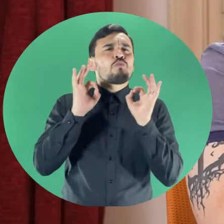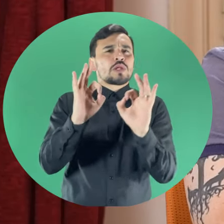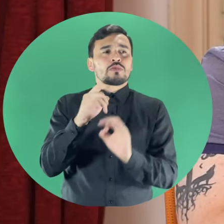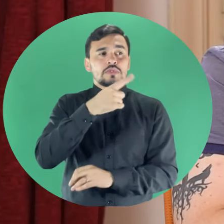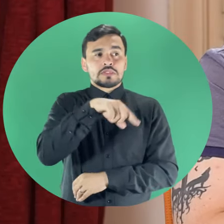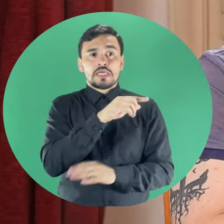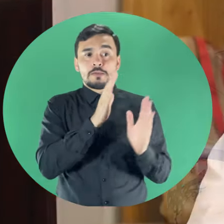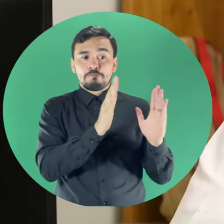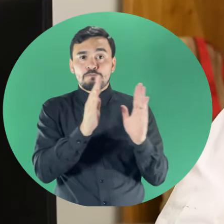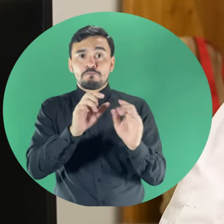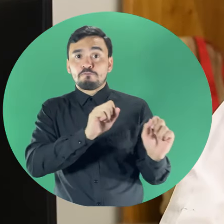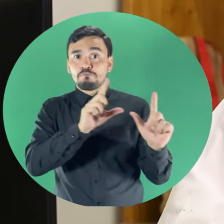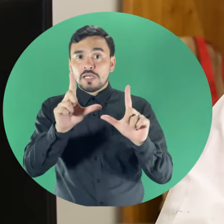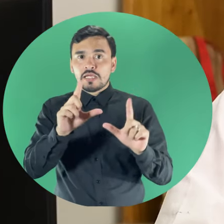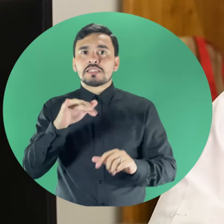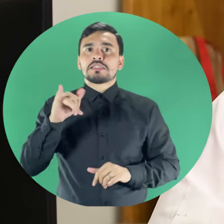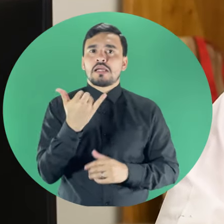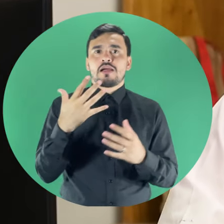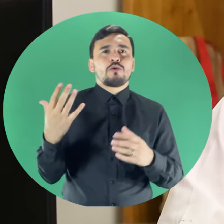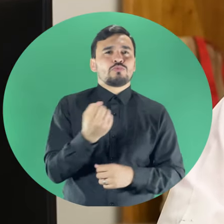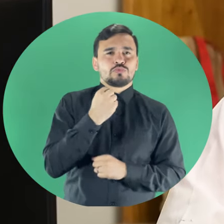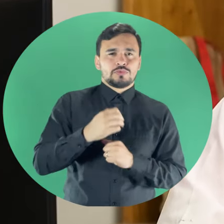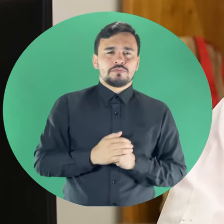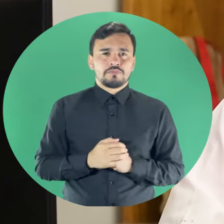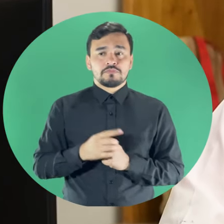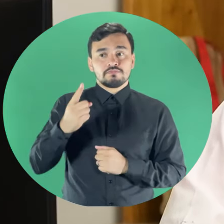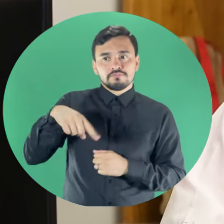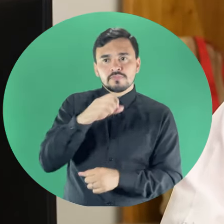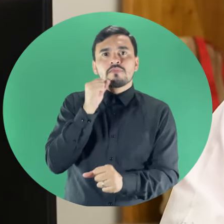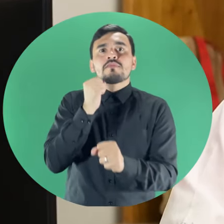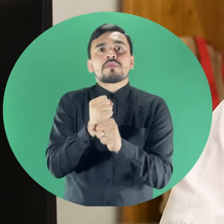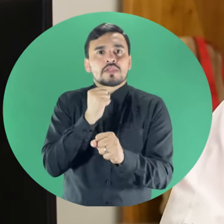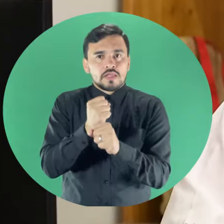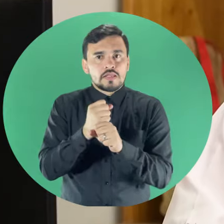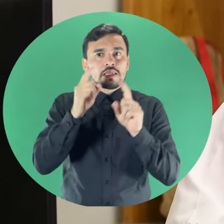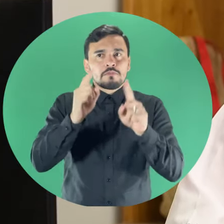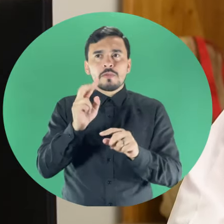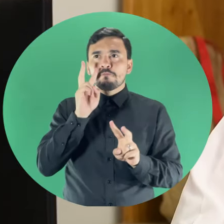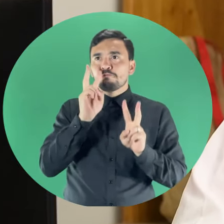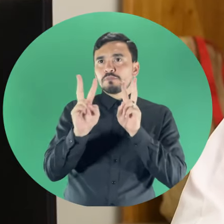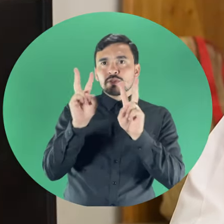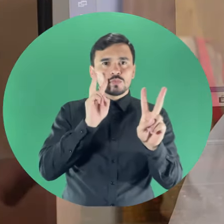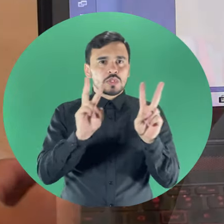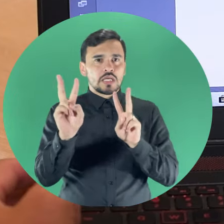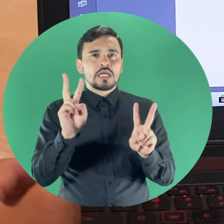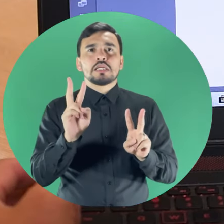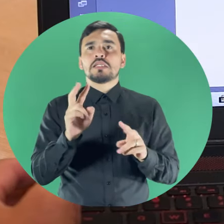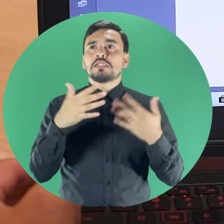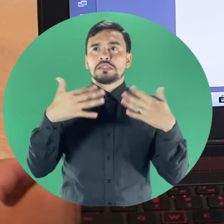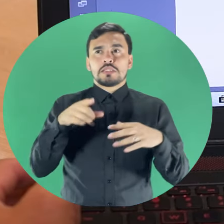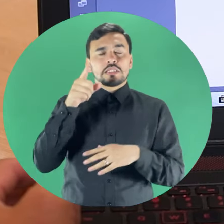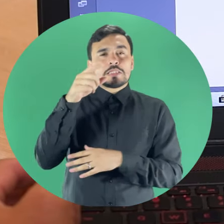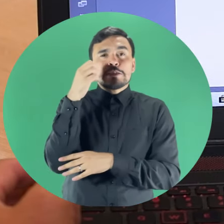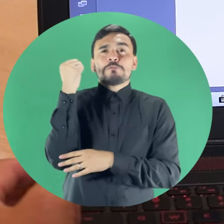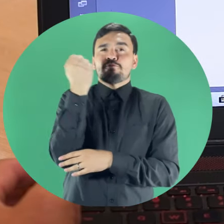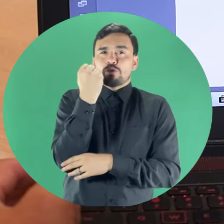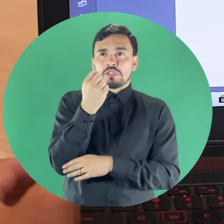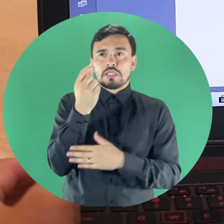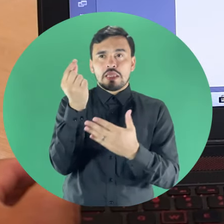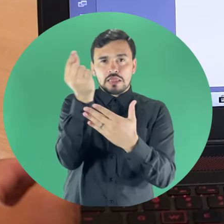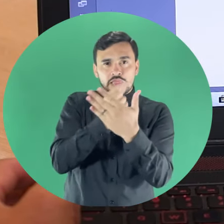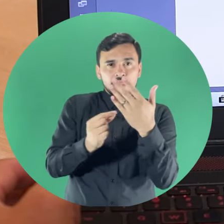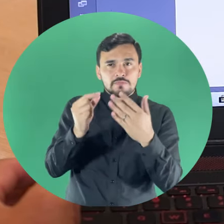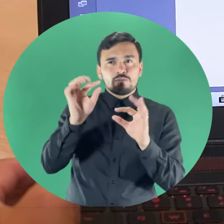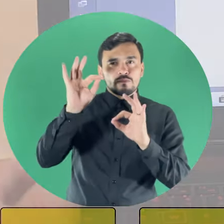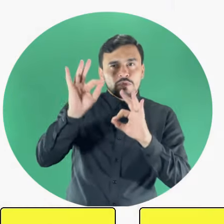definido en las placas. Trabajar la parte visual y la parte que respecta al diseño